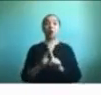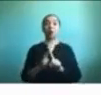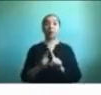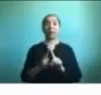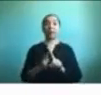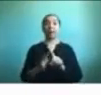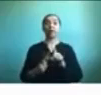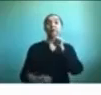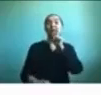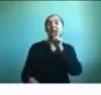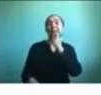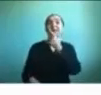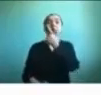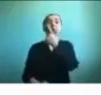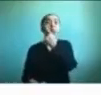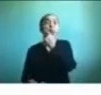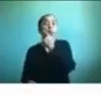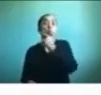dudas o comentarios.